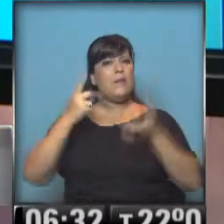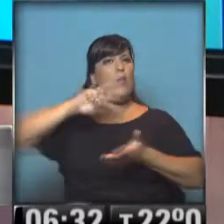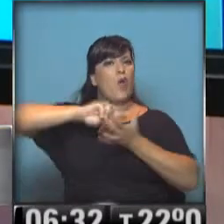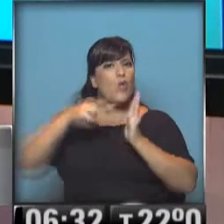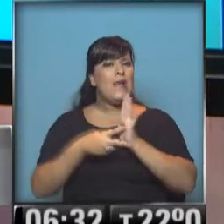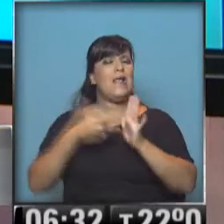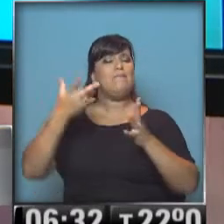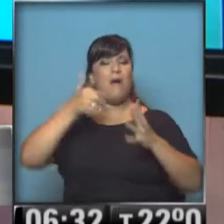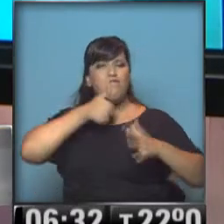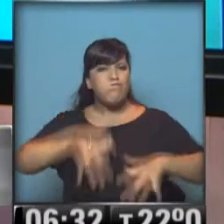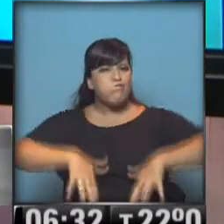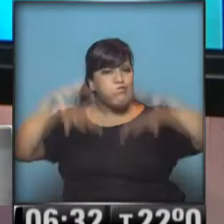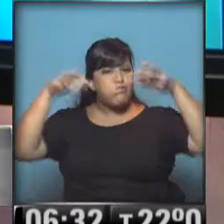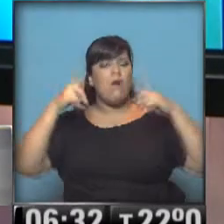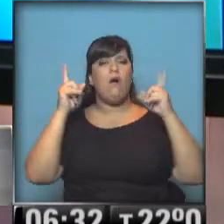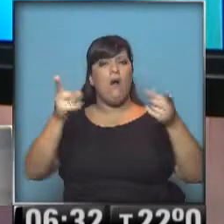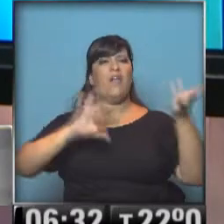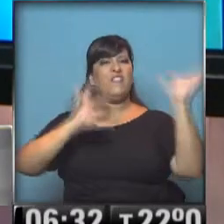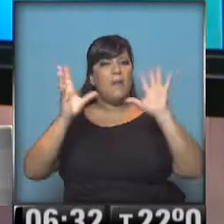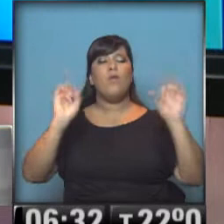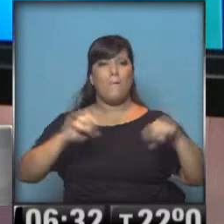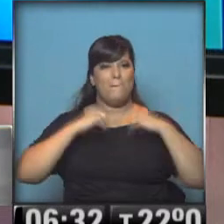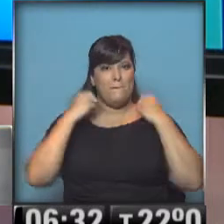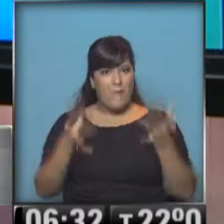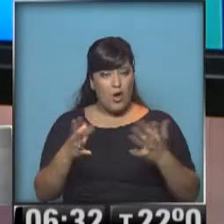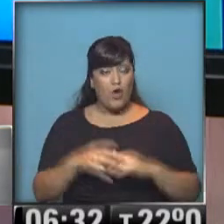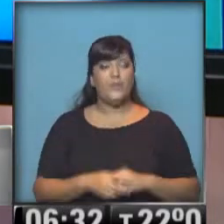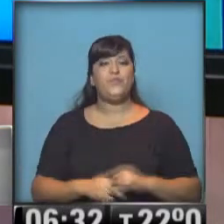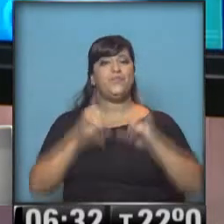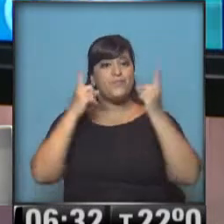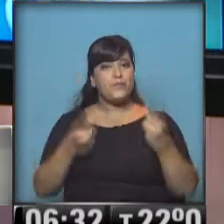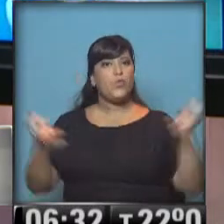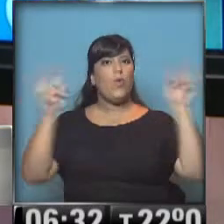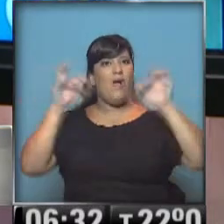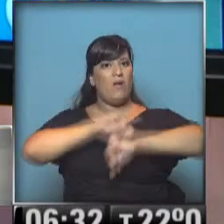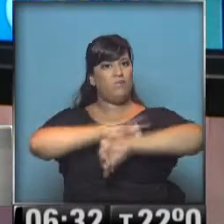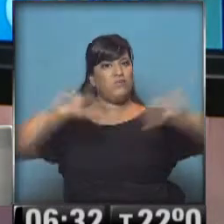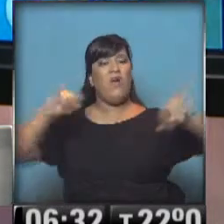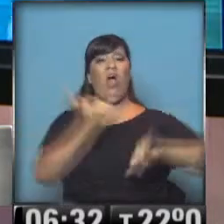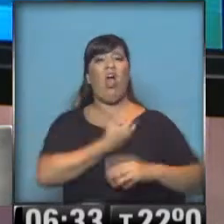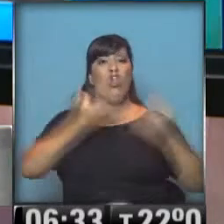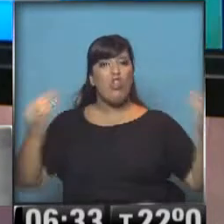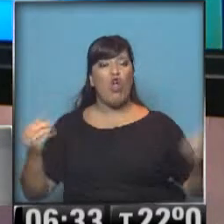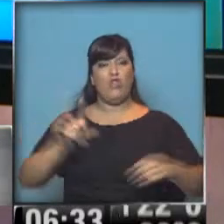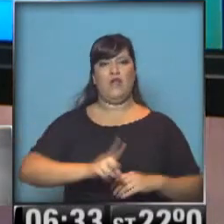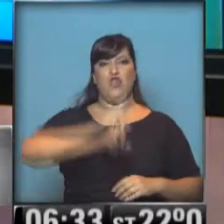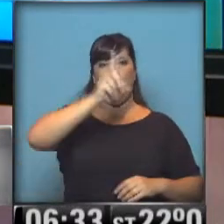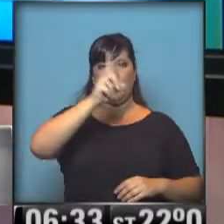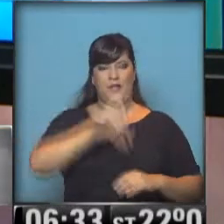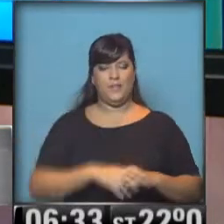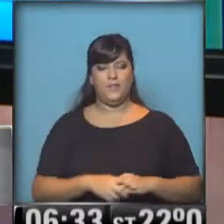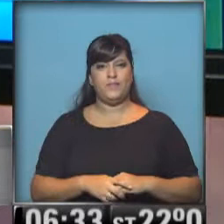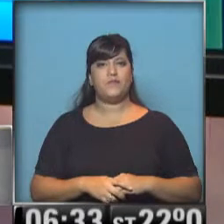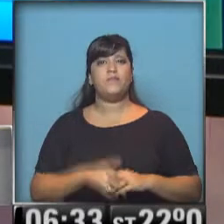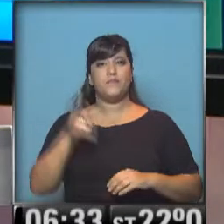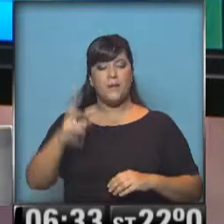inundaciones, las condiciones meteorológicas han mejorado, si bien el aviso de alerta, atención, se ha trasladado hacia el norte argentino, ha cesado